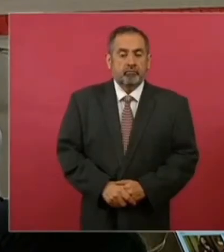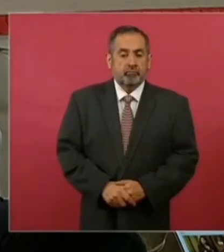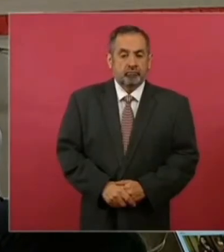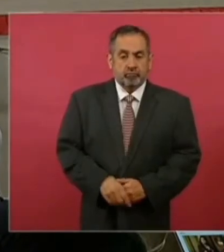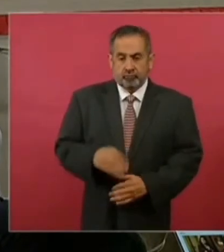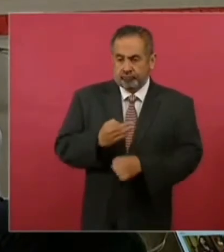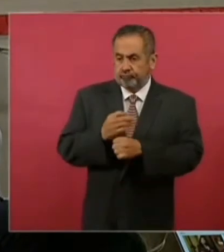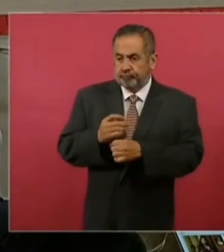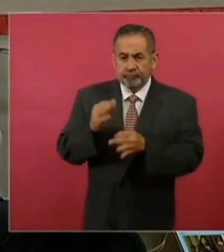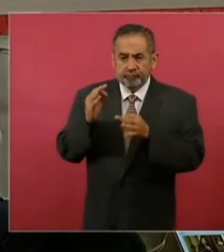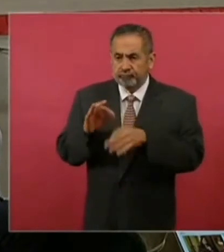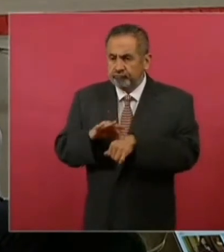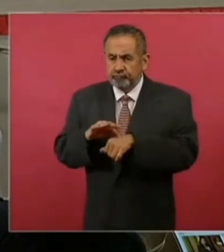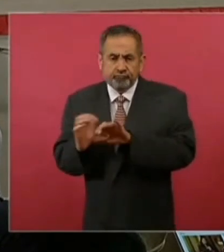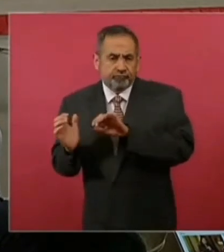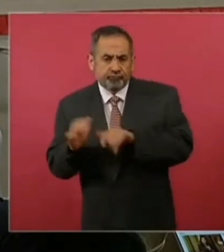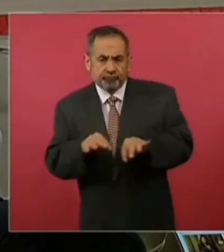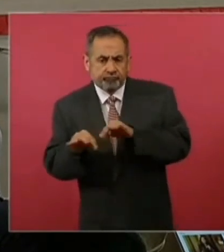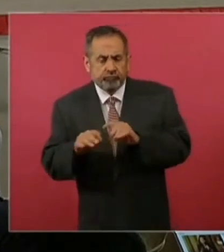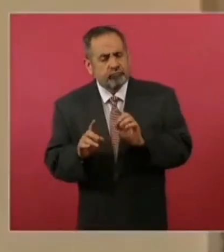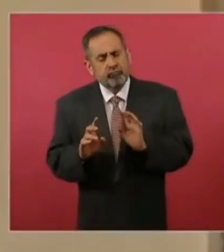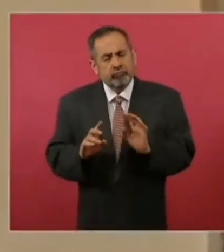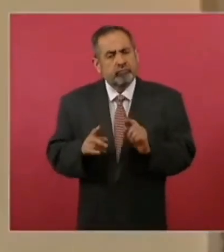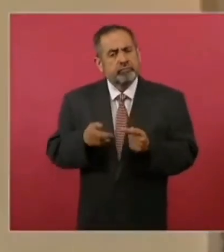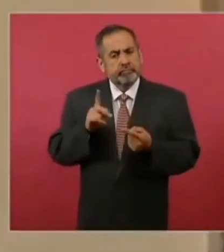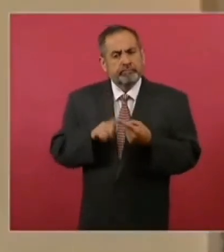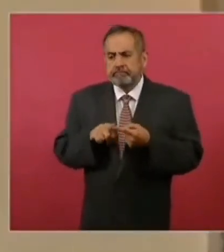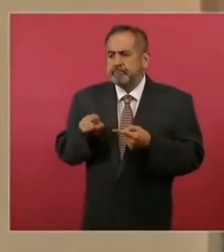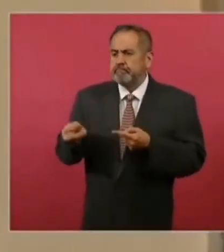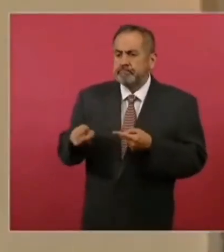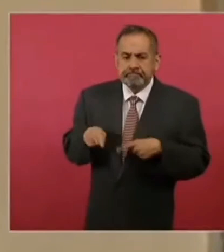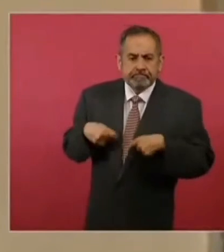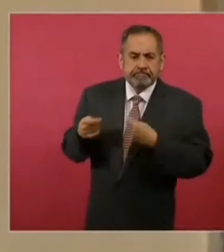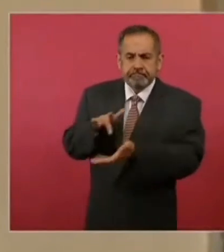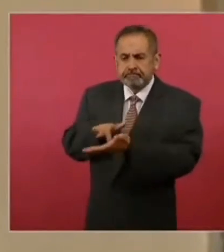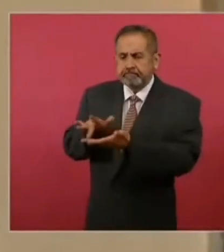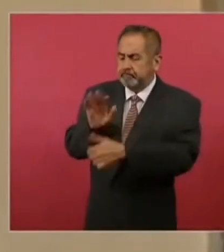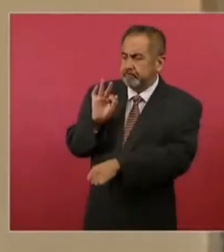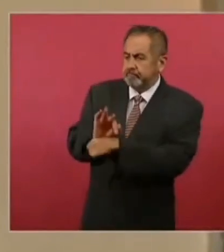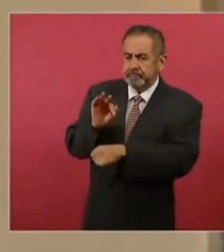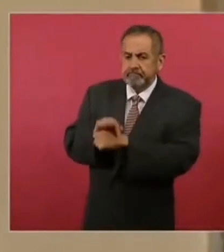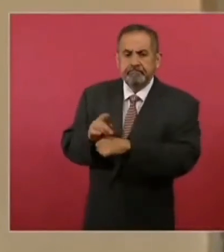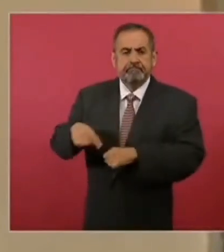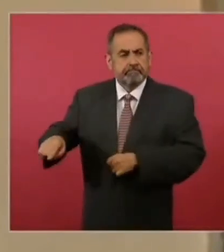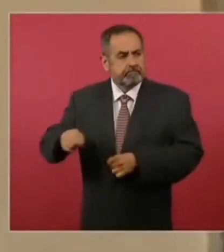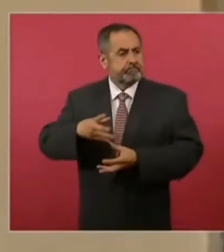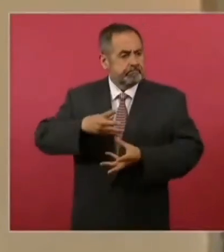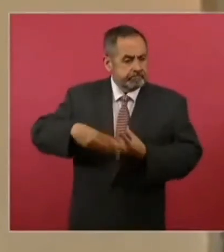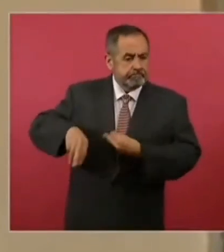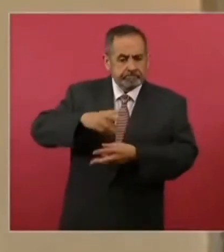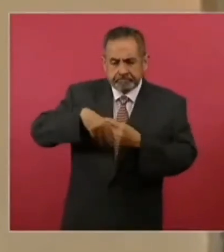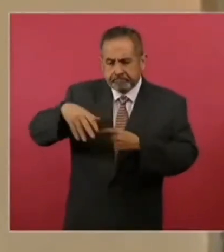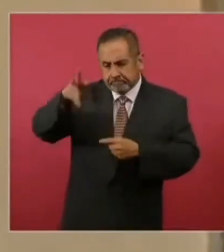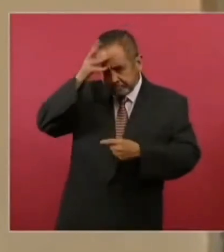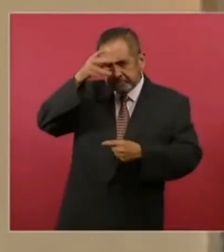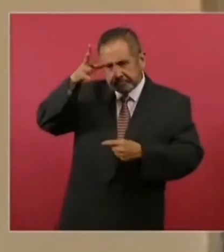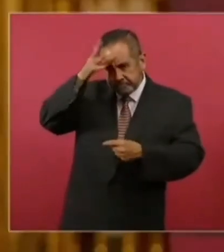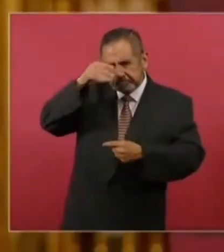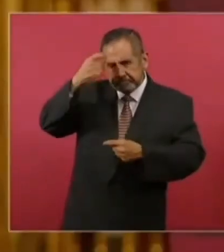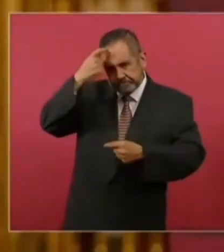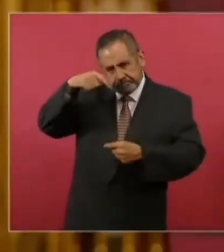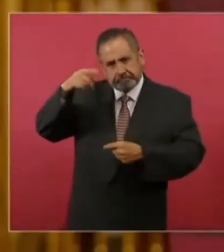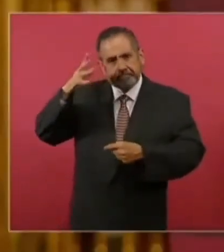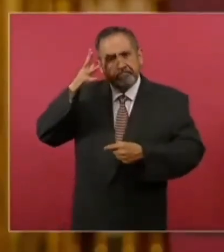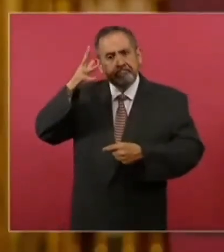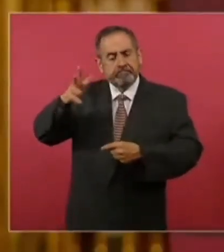pero sí tiene todas las características de un empleo donde México está haciendo aval, donde México les está dando una calidad de vida y